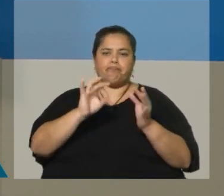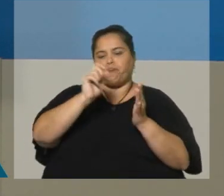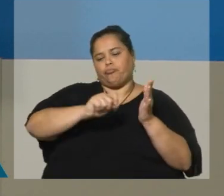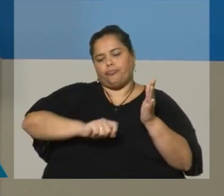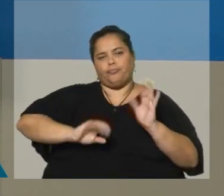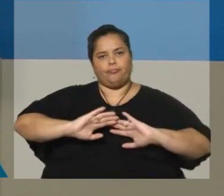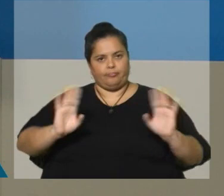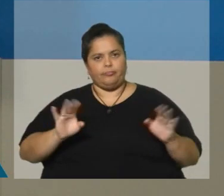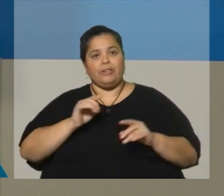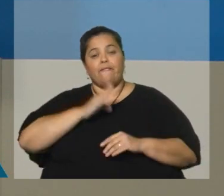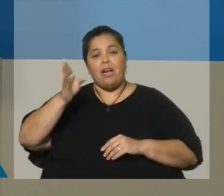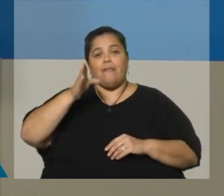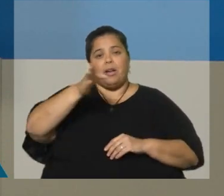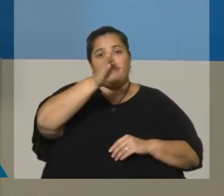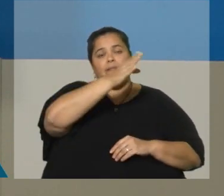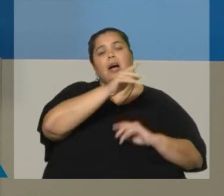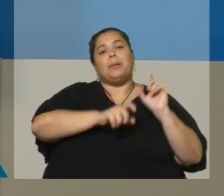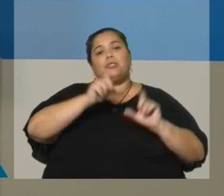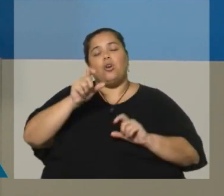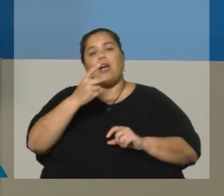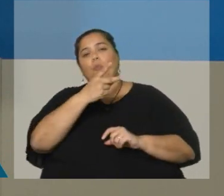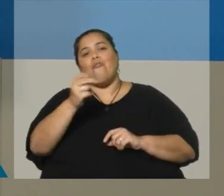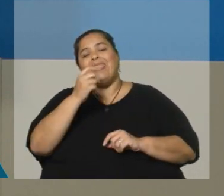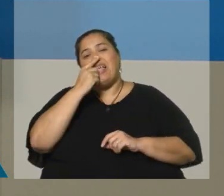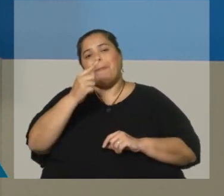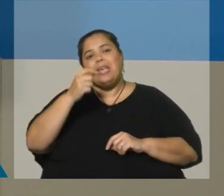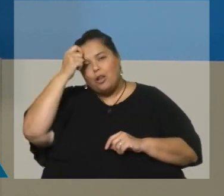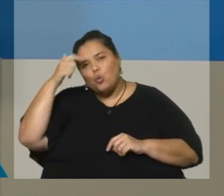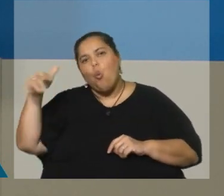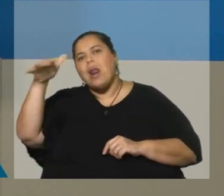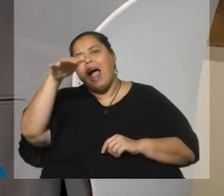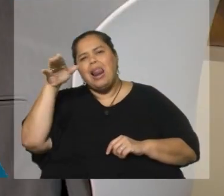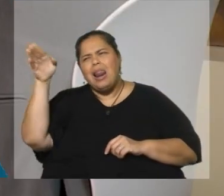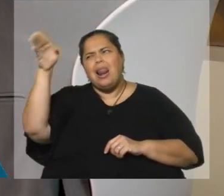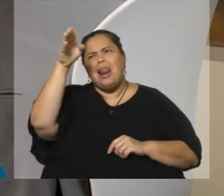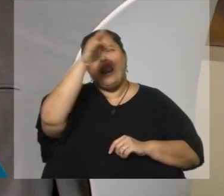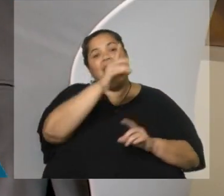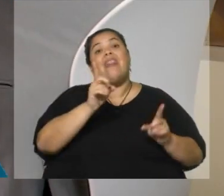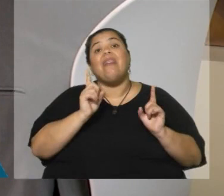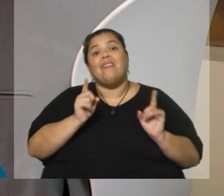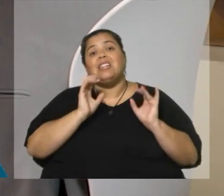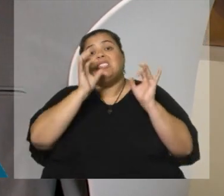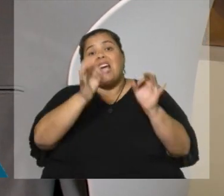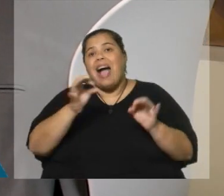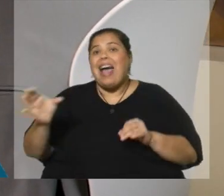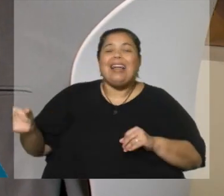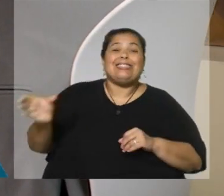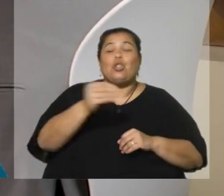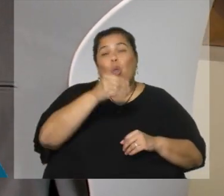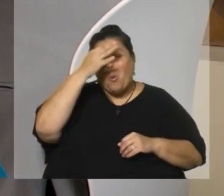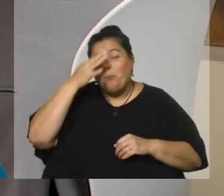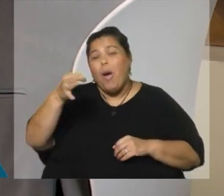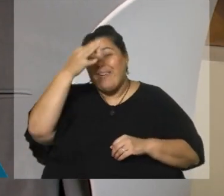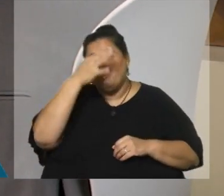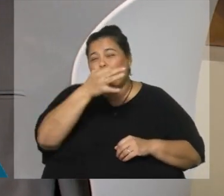visitando. Allí agradecer también al Ministerio del Interior. ¿Tienen que llegar a todo poblado, a toda casa que han de la vuelta? ¿Ustedes tienen que